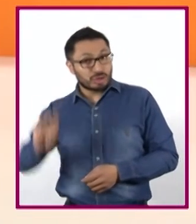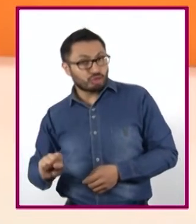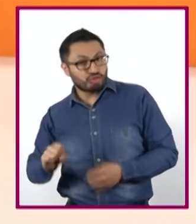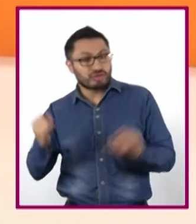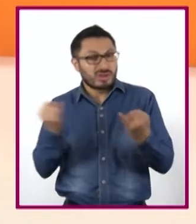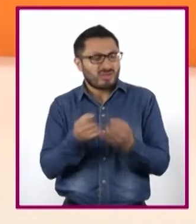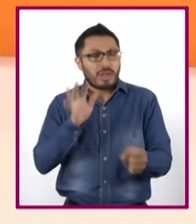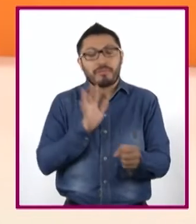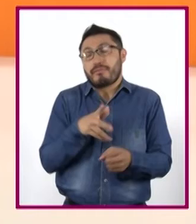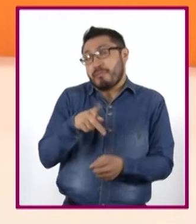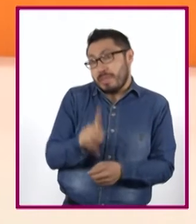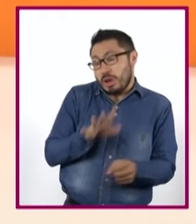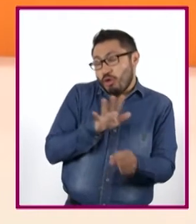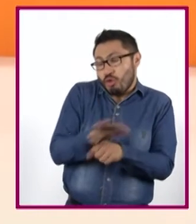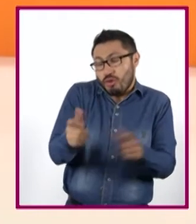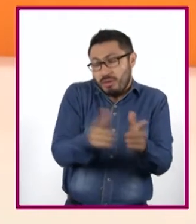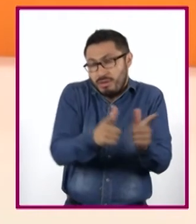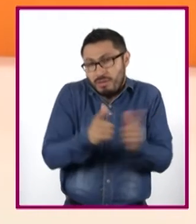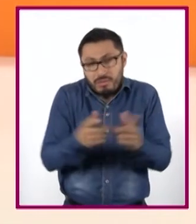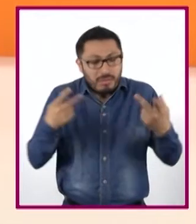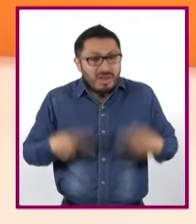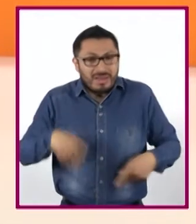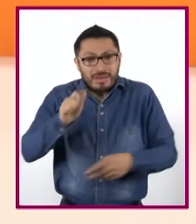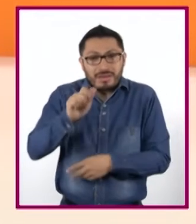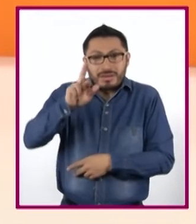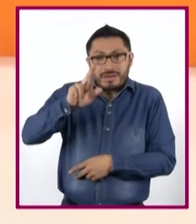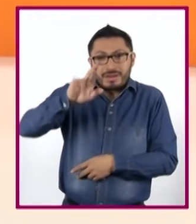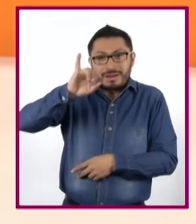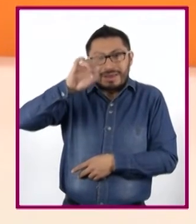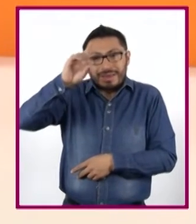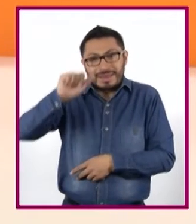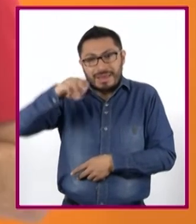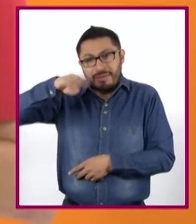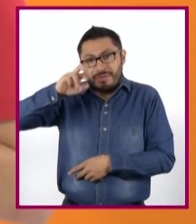grupos humanos de Aridoamérica conocen ustedes?